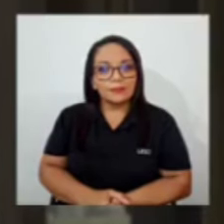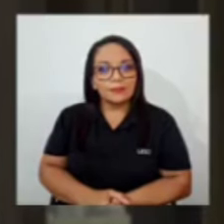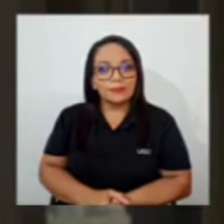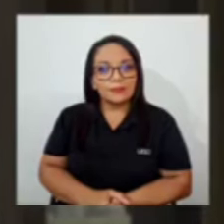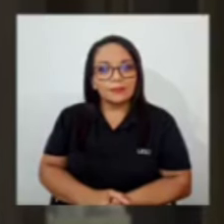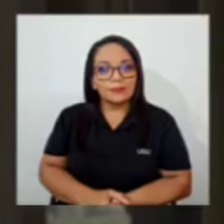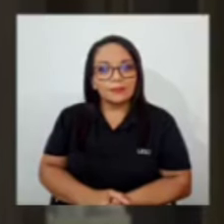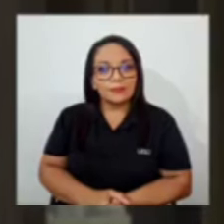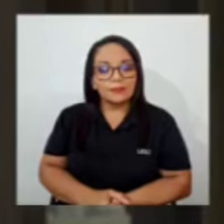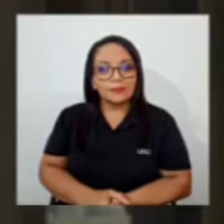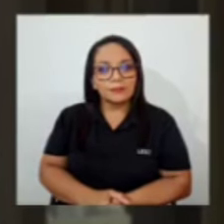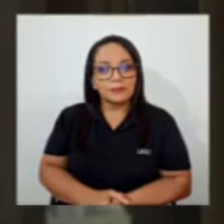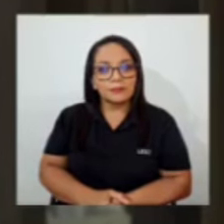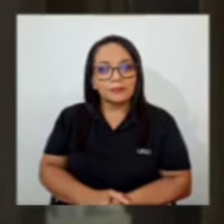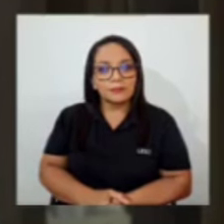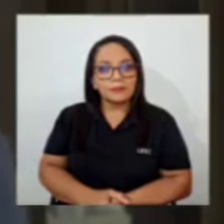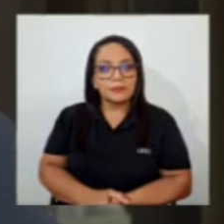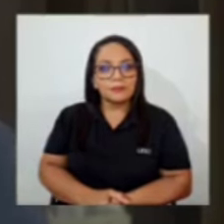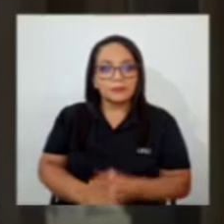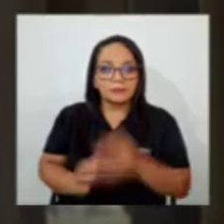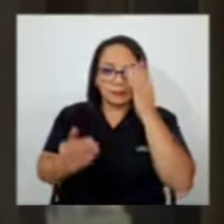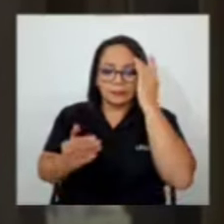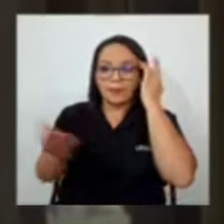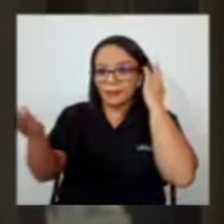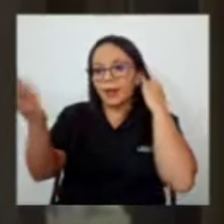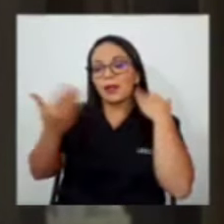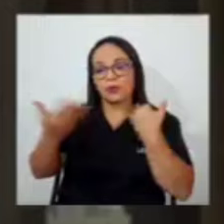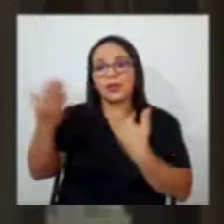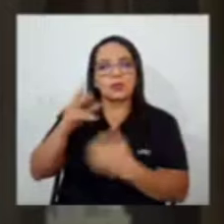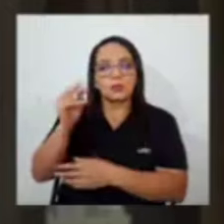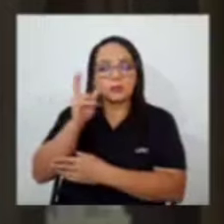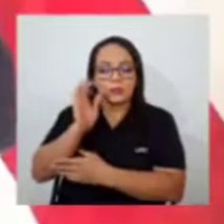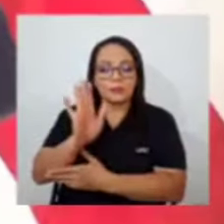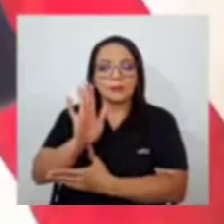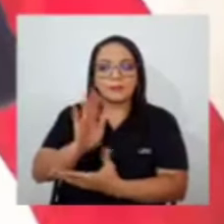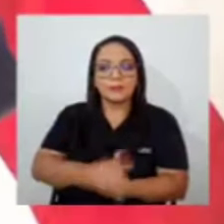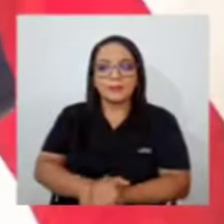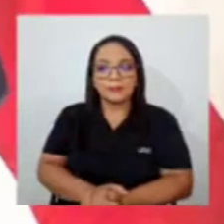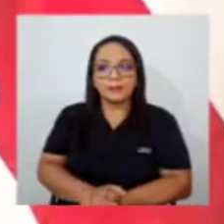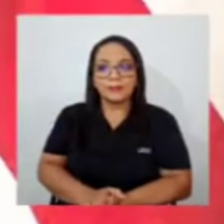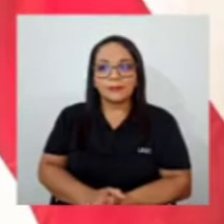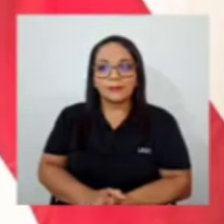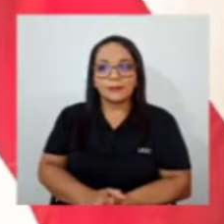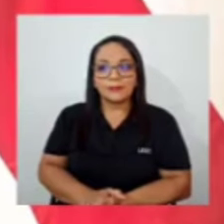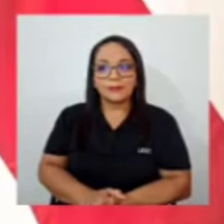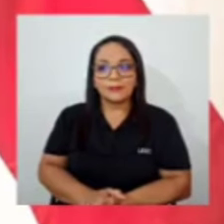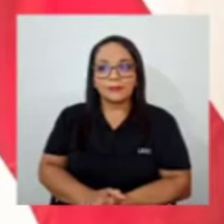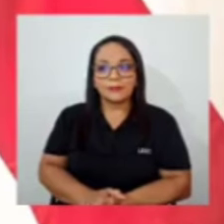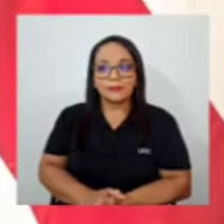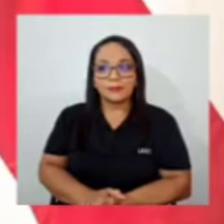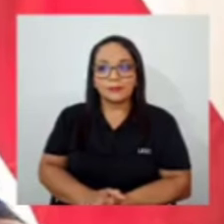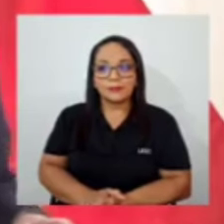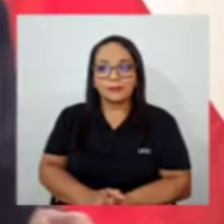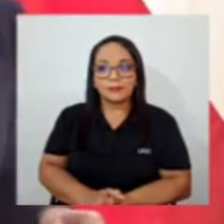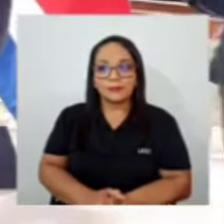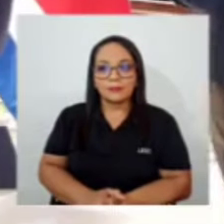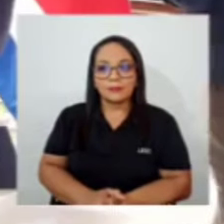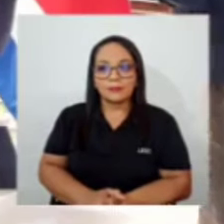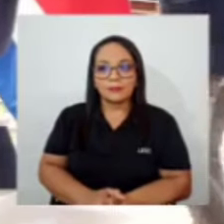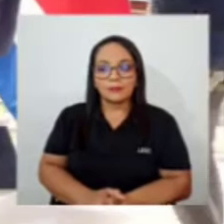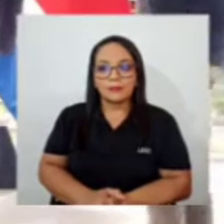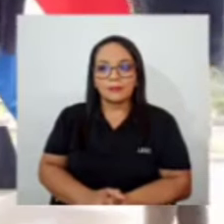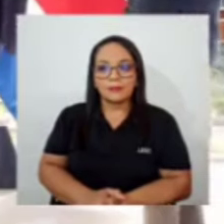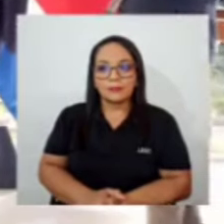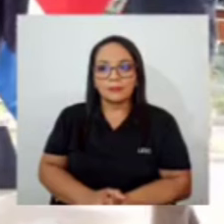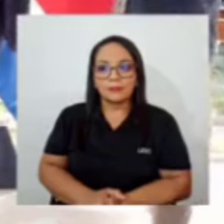tráigalo aquí venga venga que somos prácticos no lo ponemos aquí puro